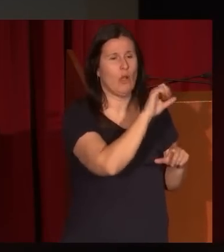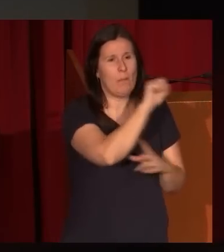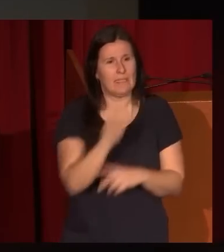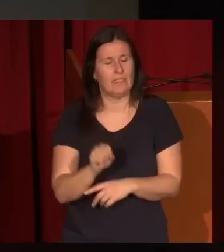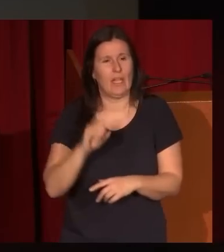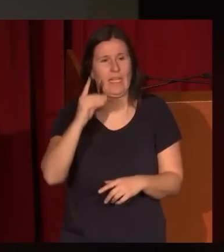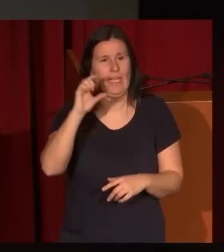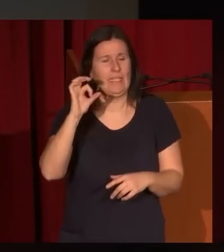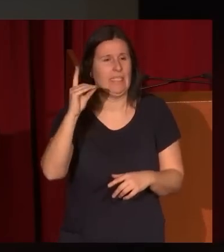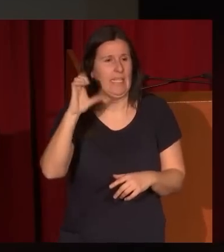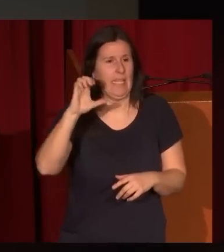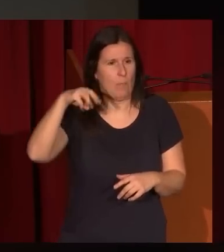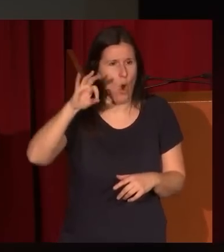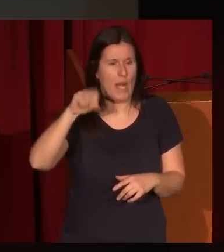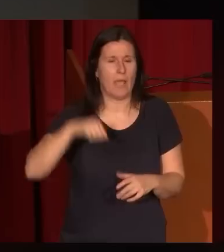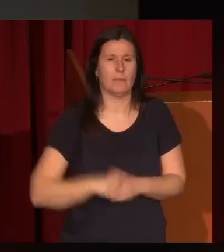una de las...